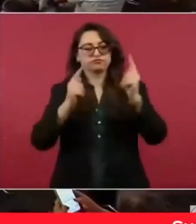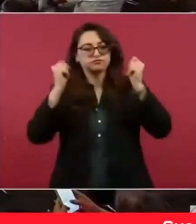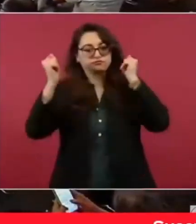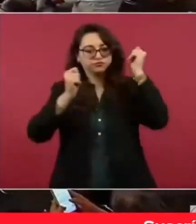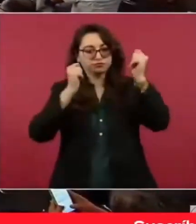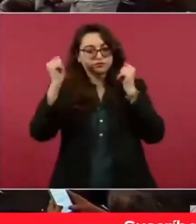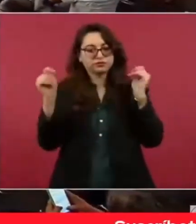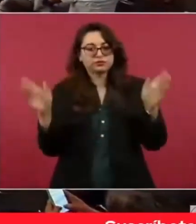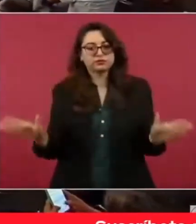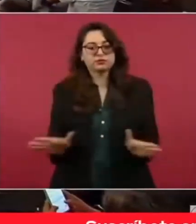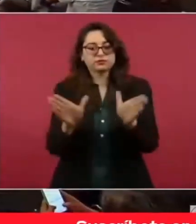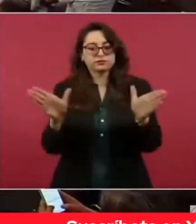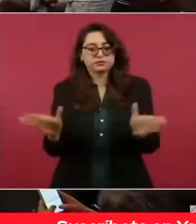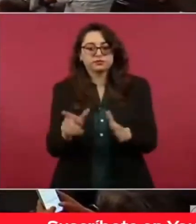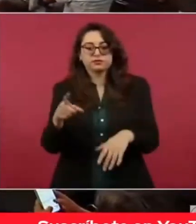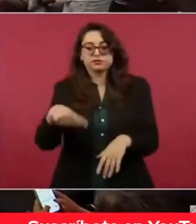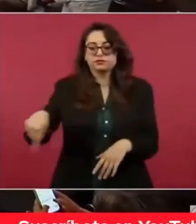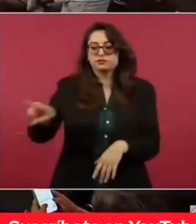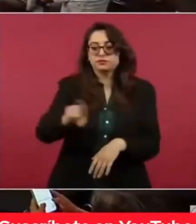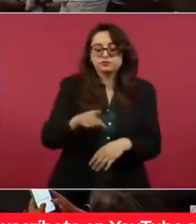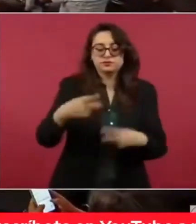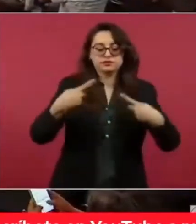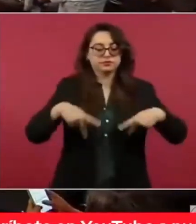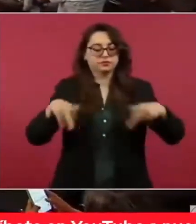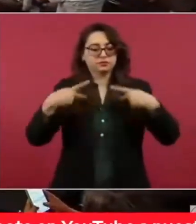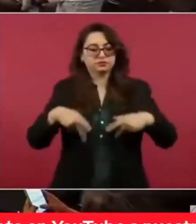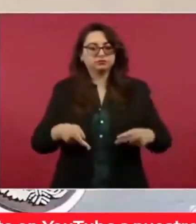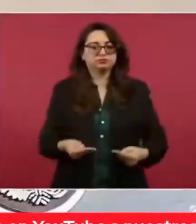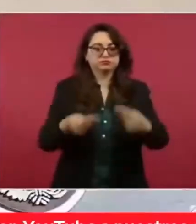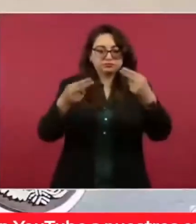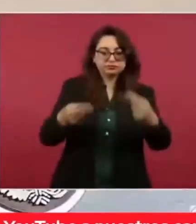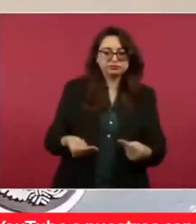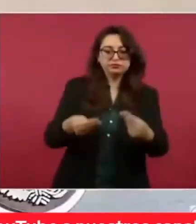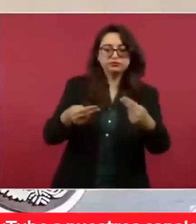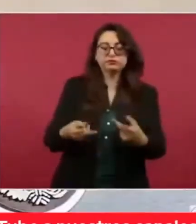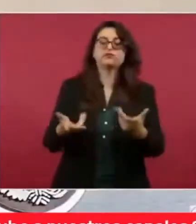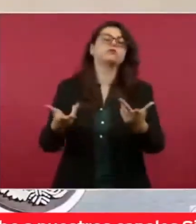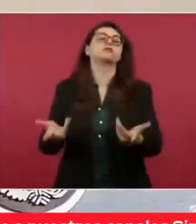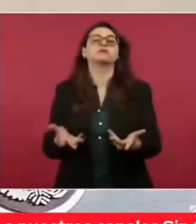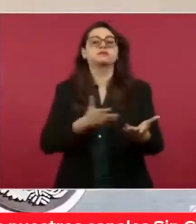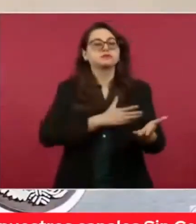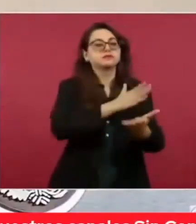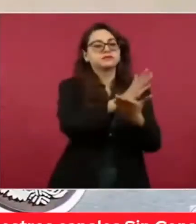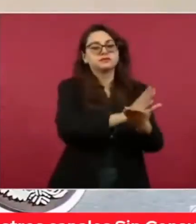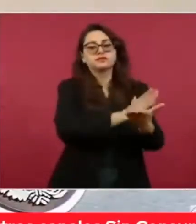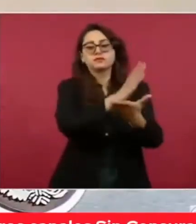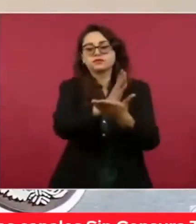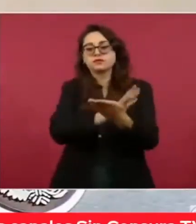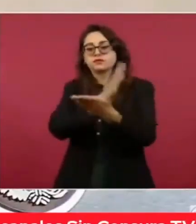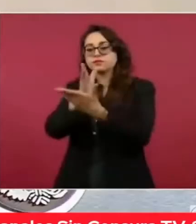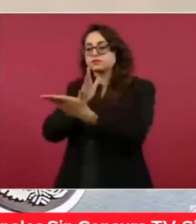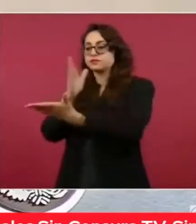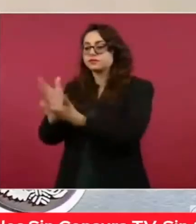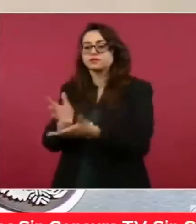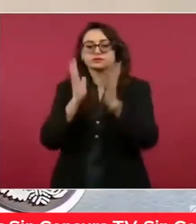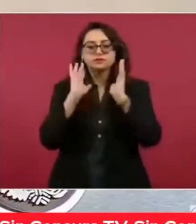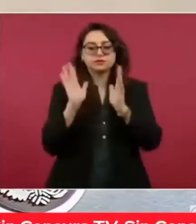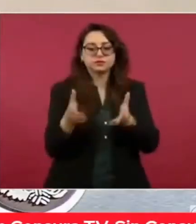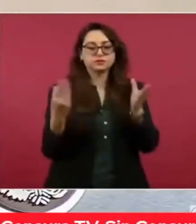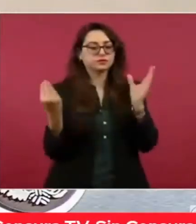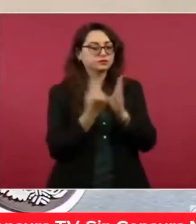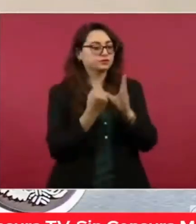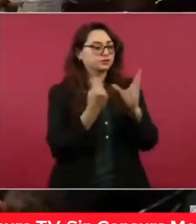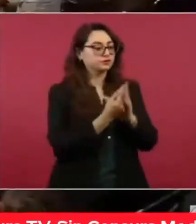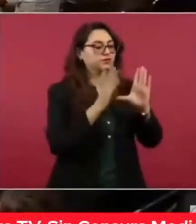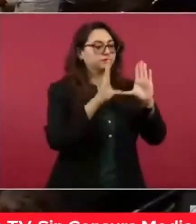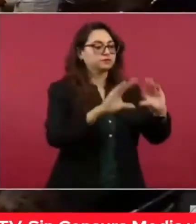a las y los pequeños productores de Quintana Roo. A través del trabajo en el territorio, hemos empezado a tejer una red de capacitación y